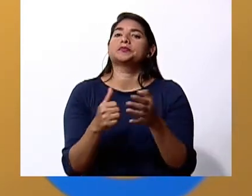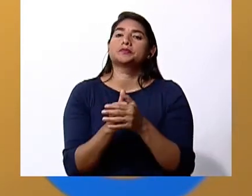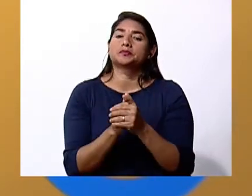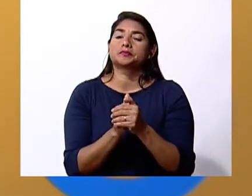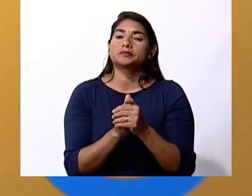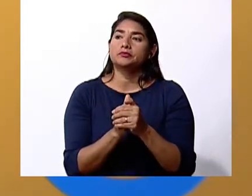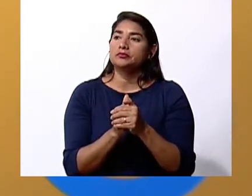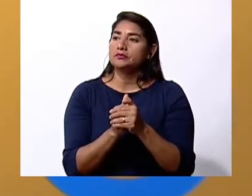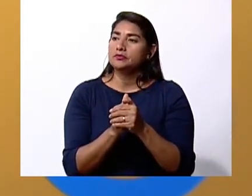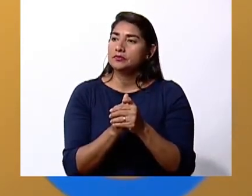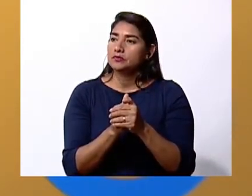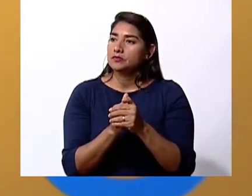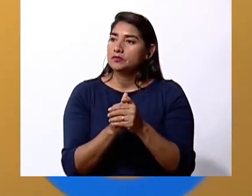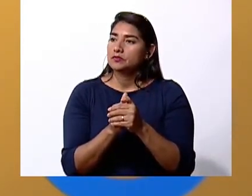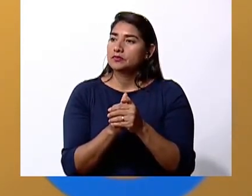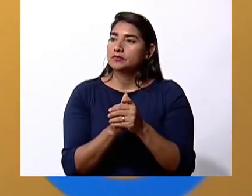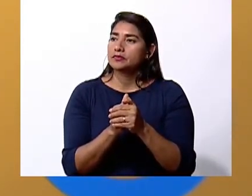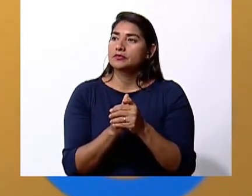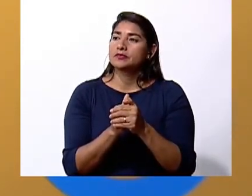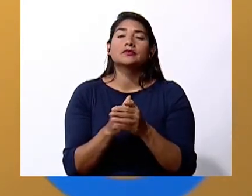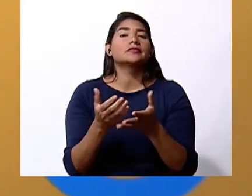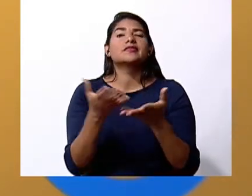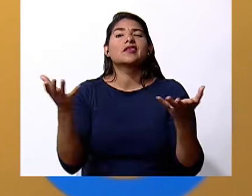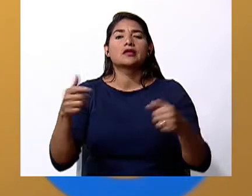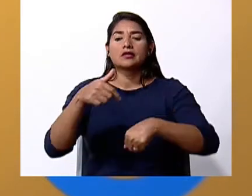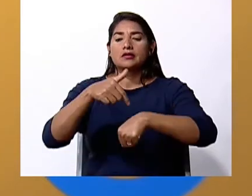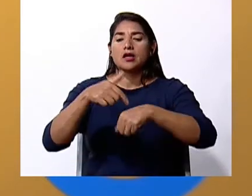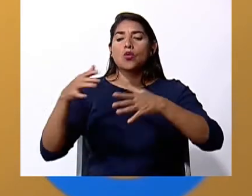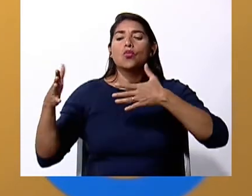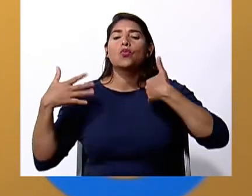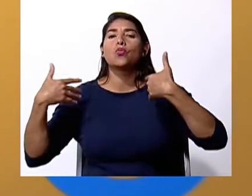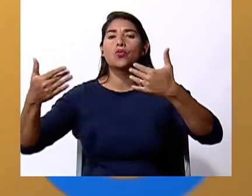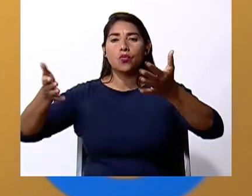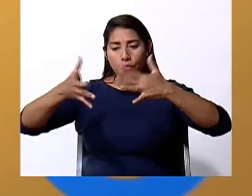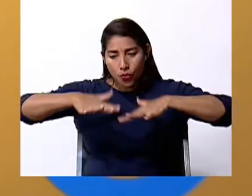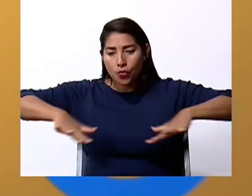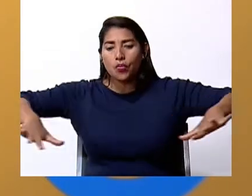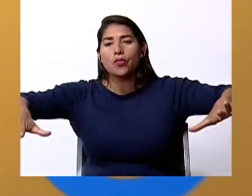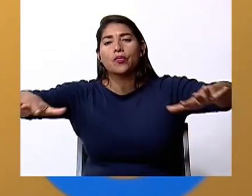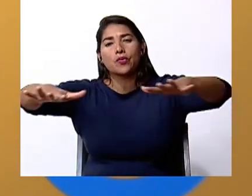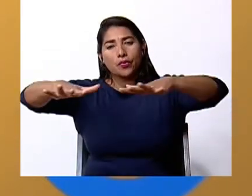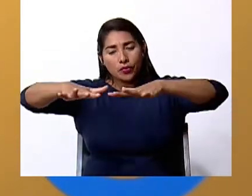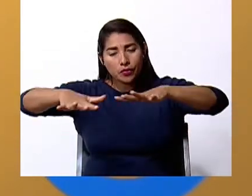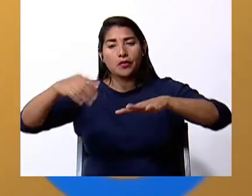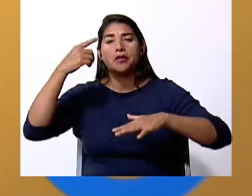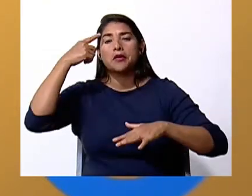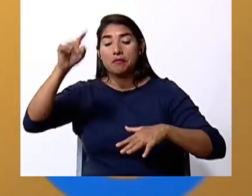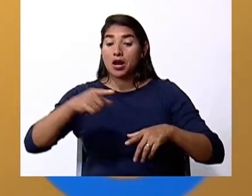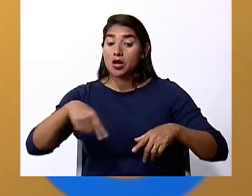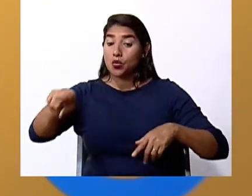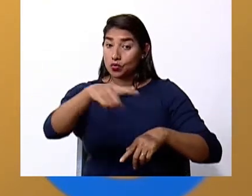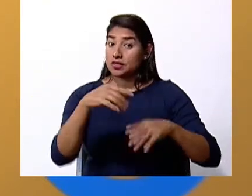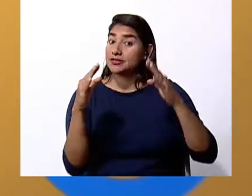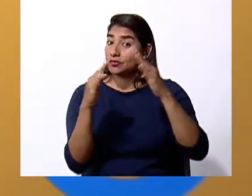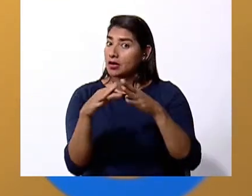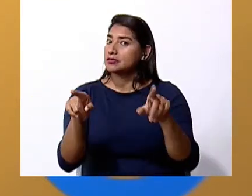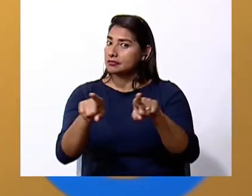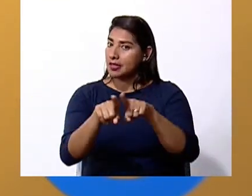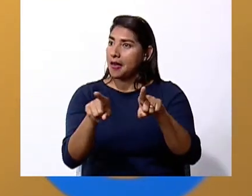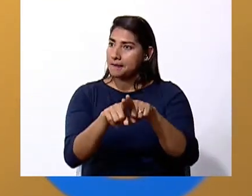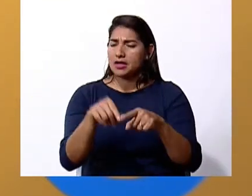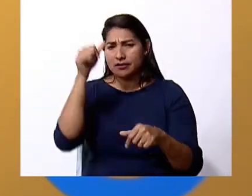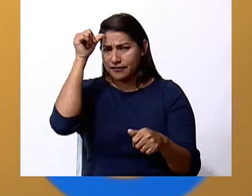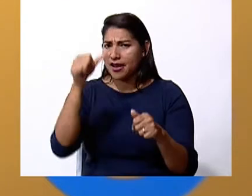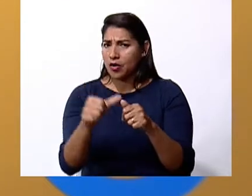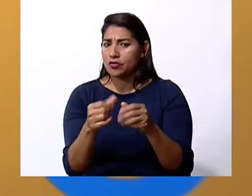Hoy vamos a hacer un registro del tiempo. Para que lo hagas allá en casa. ¿Te acuerdas de los